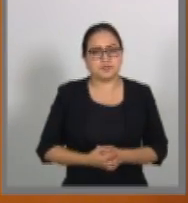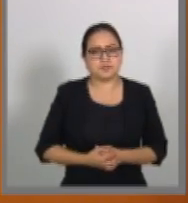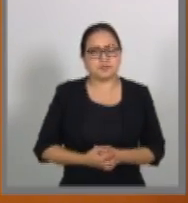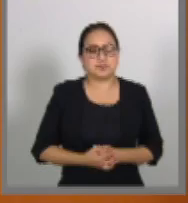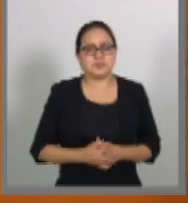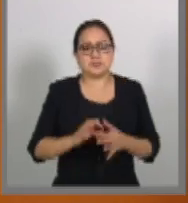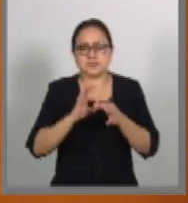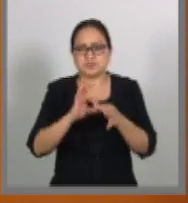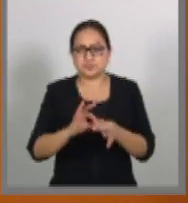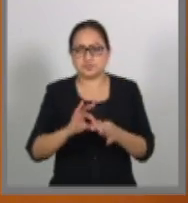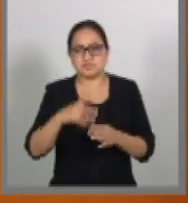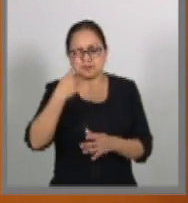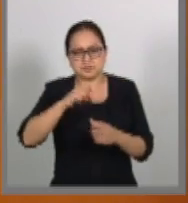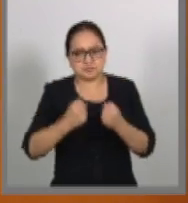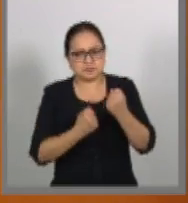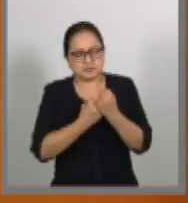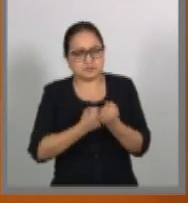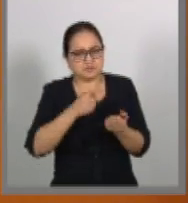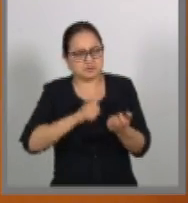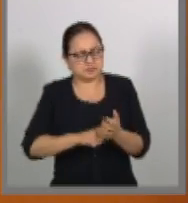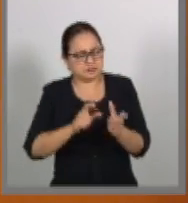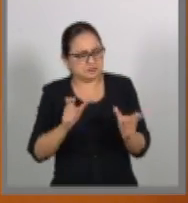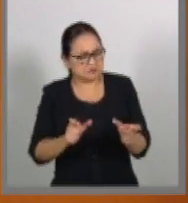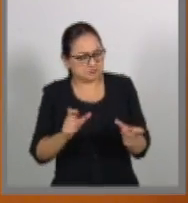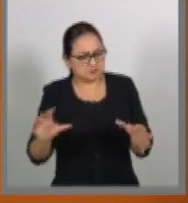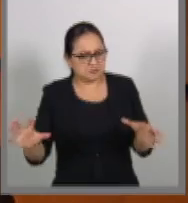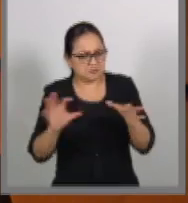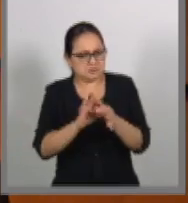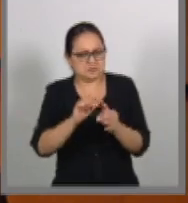Coayudar al fortalecimiento de la seguridad pública, etc.